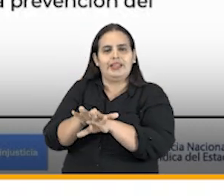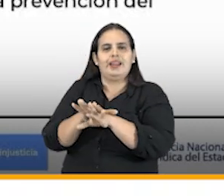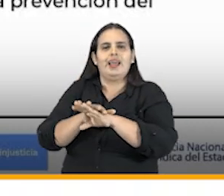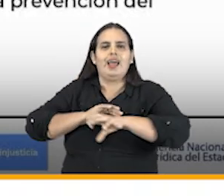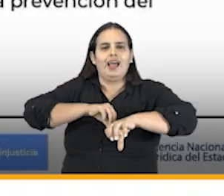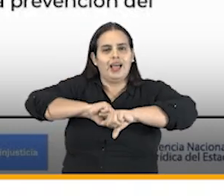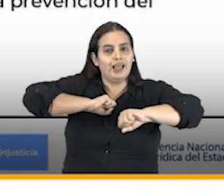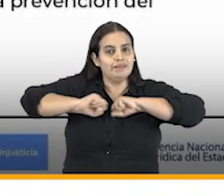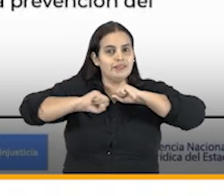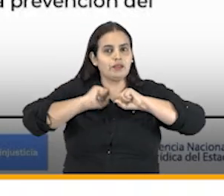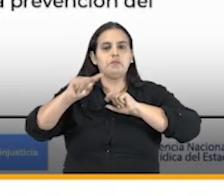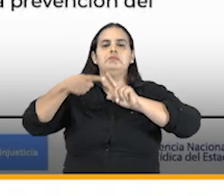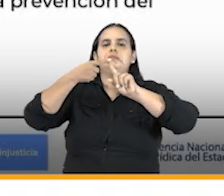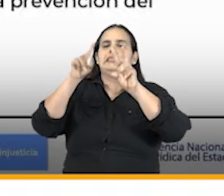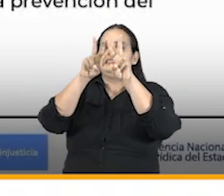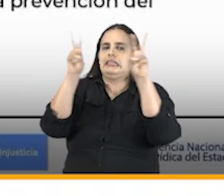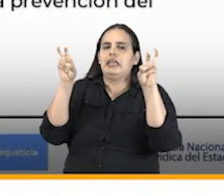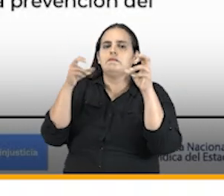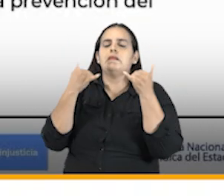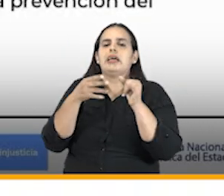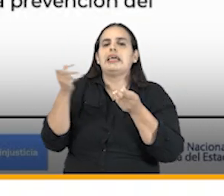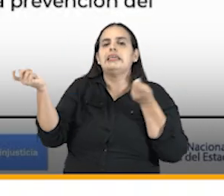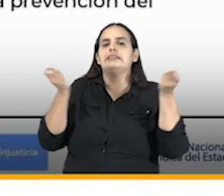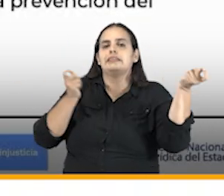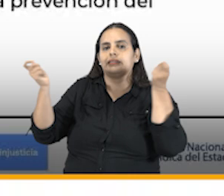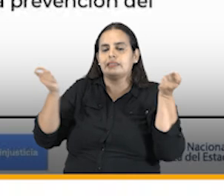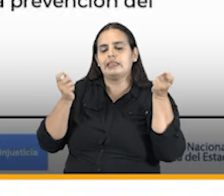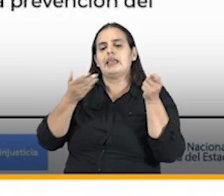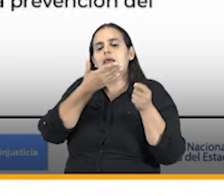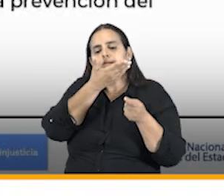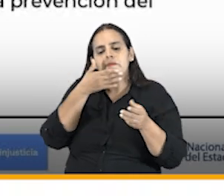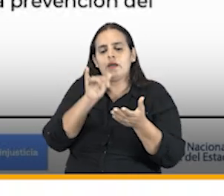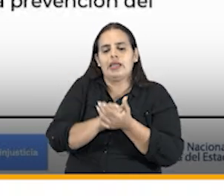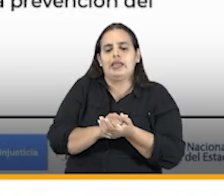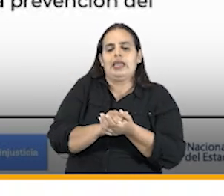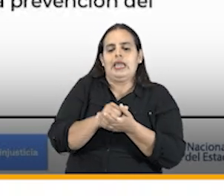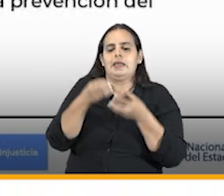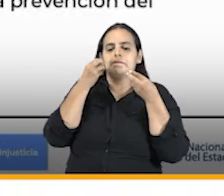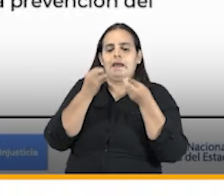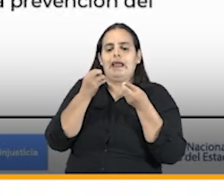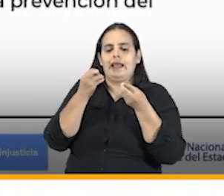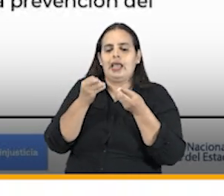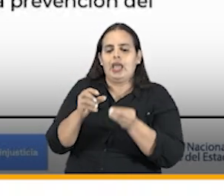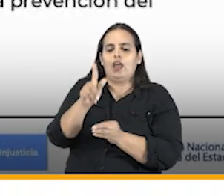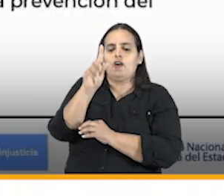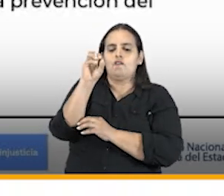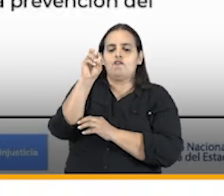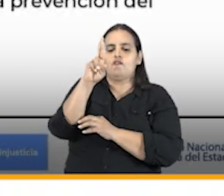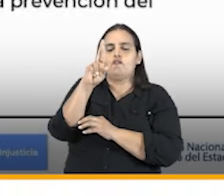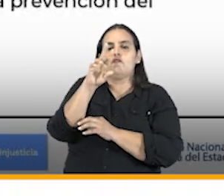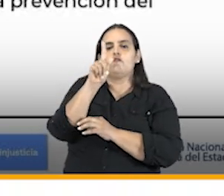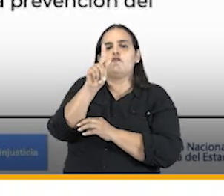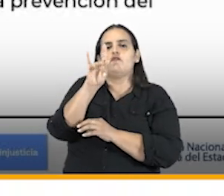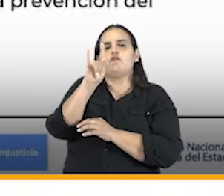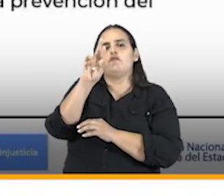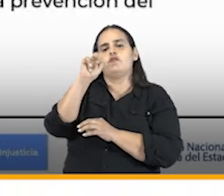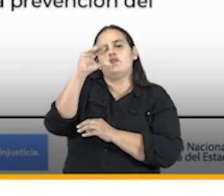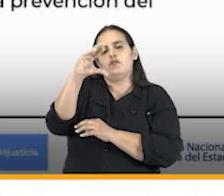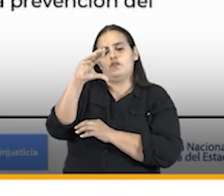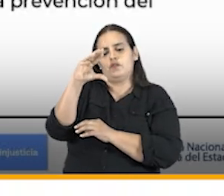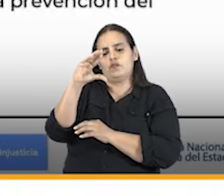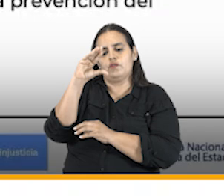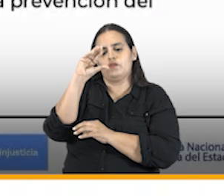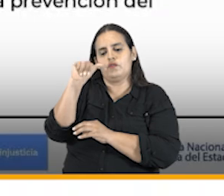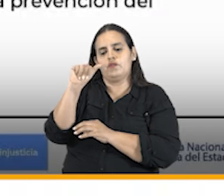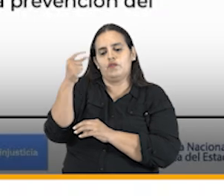temas relativos principalmente a estrategia litigiosa al furar y a la asesoría en materia de prevención del